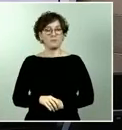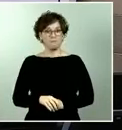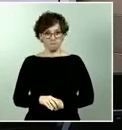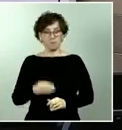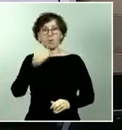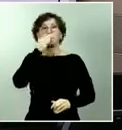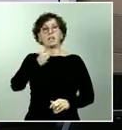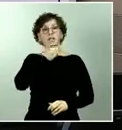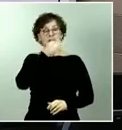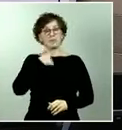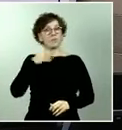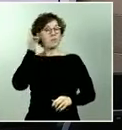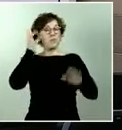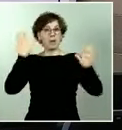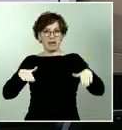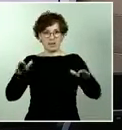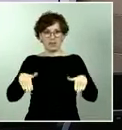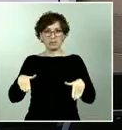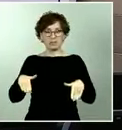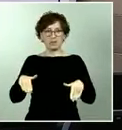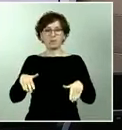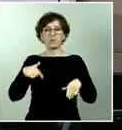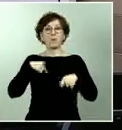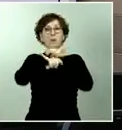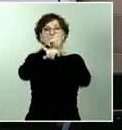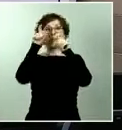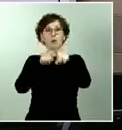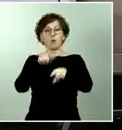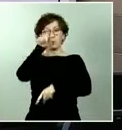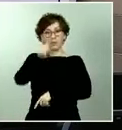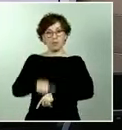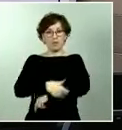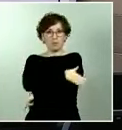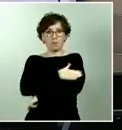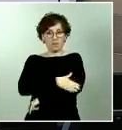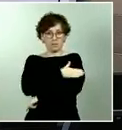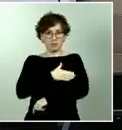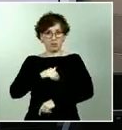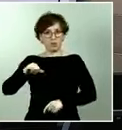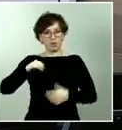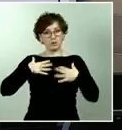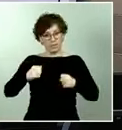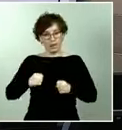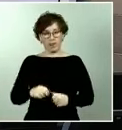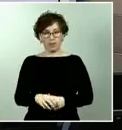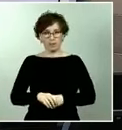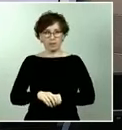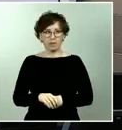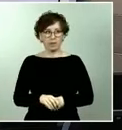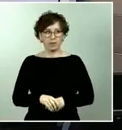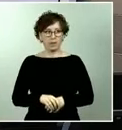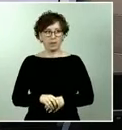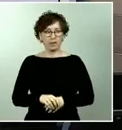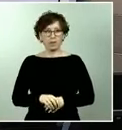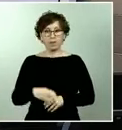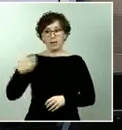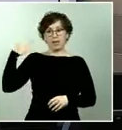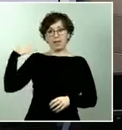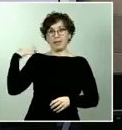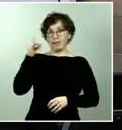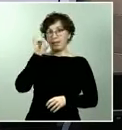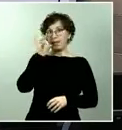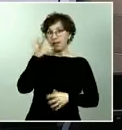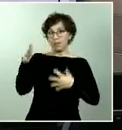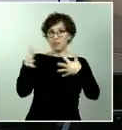de Cibio las preguntas van para el ministro de Sanead para el ministro Villa desde el 15 de marzo Sanead pedía a